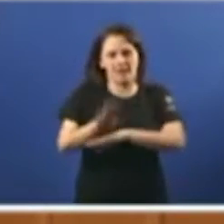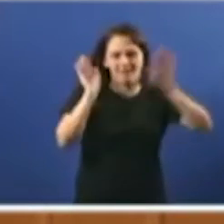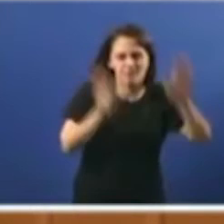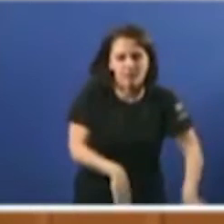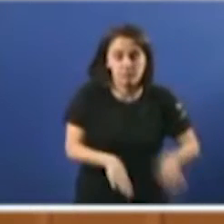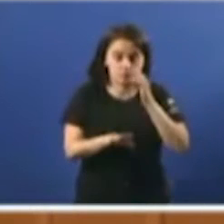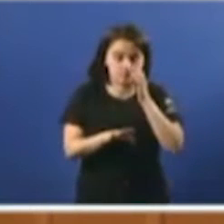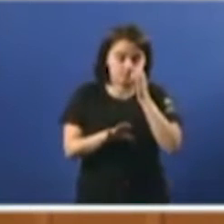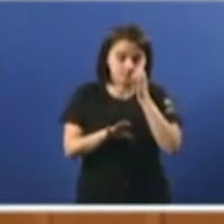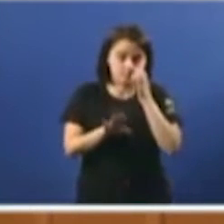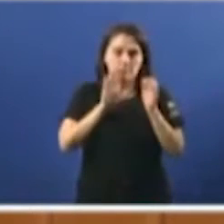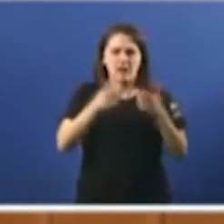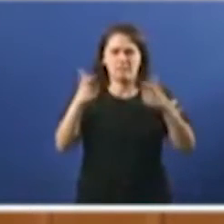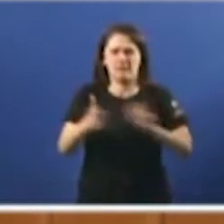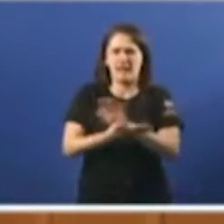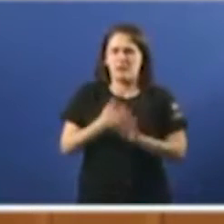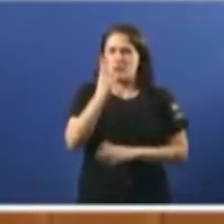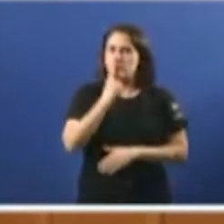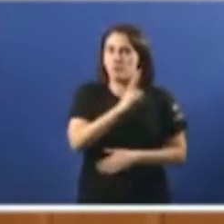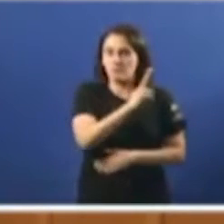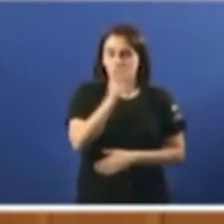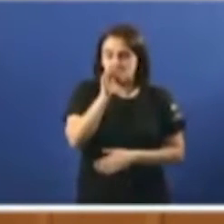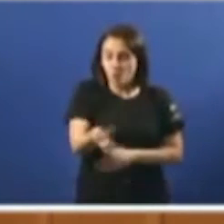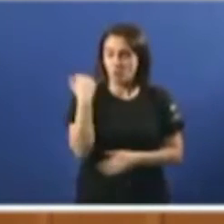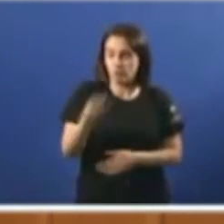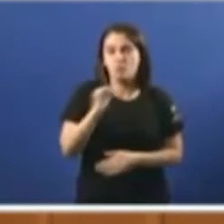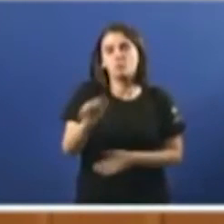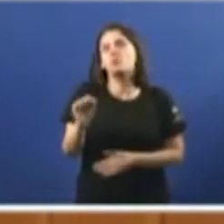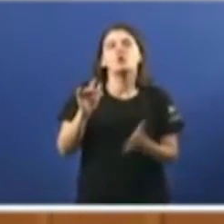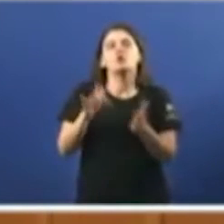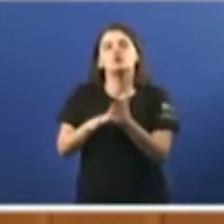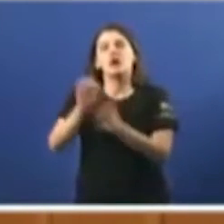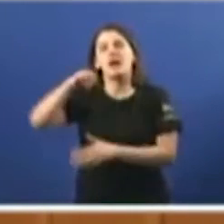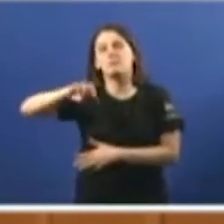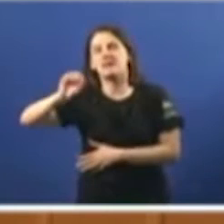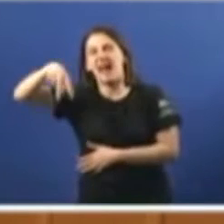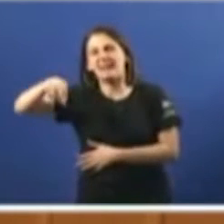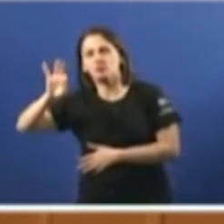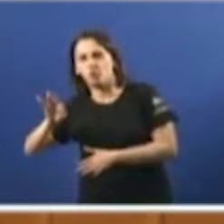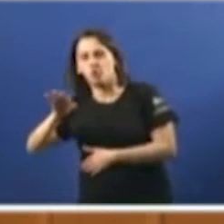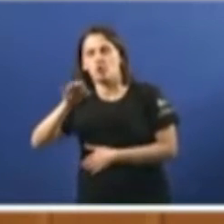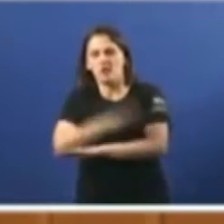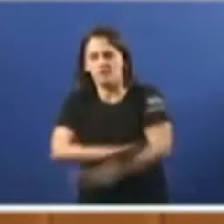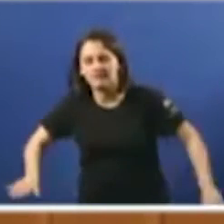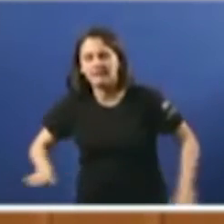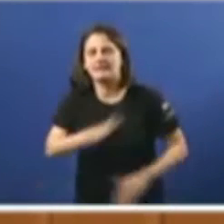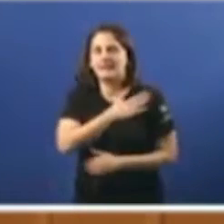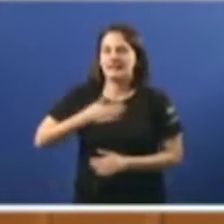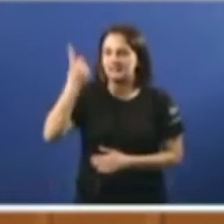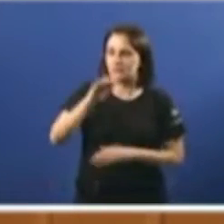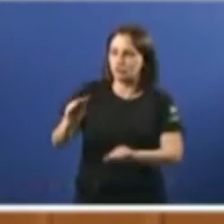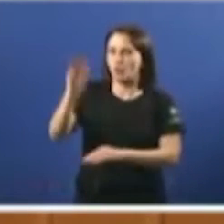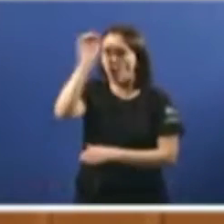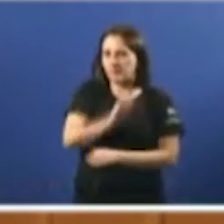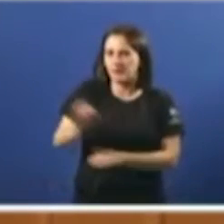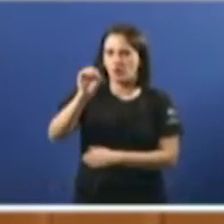Neste mesmo apartado deberíamos falar de promesas incumplidas como a retirada do amianto nas escolas infantís. Gustaríanos moito coñecer a opinión da